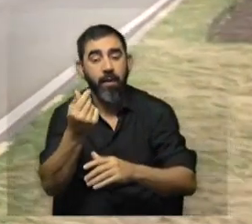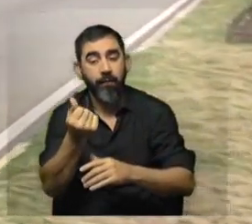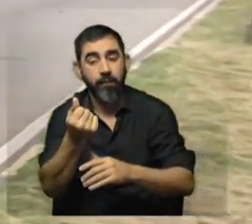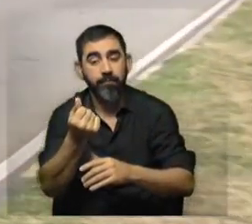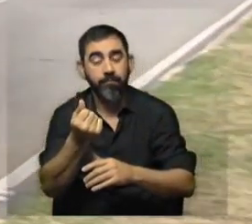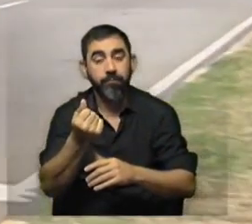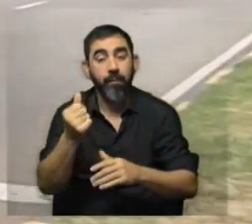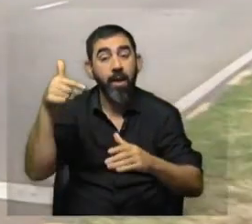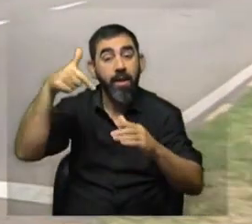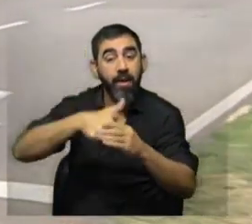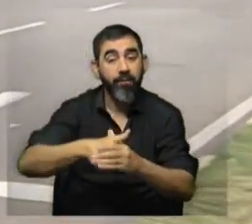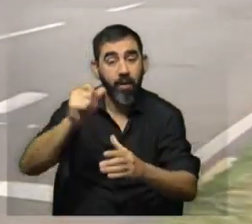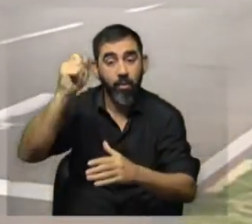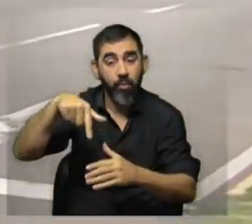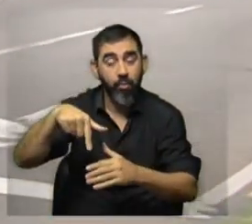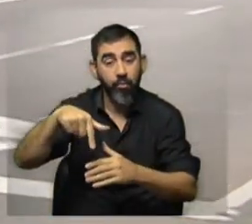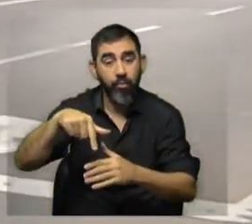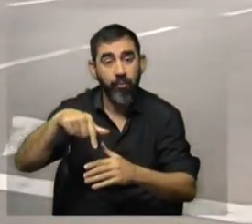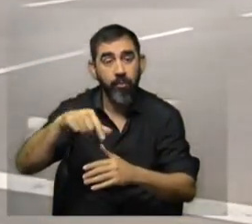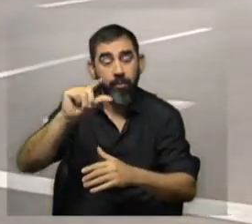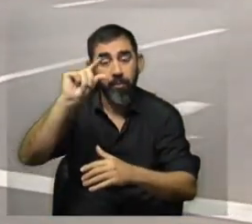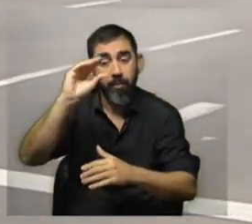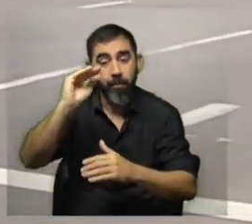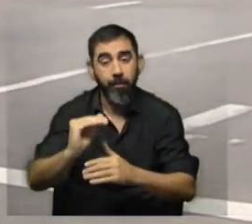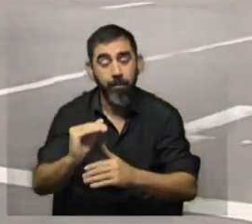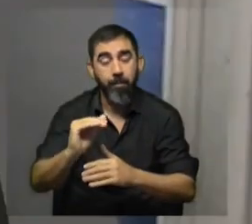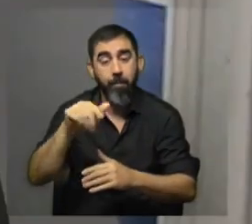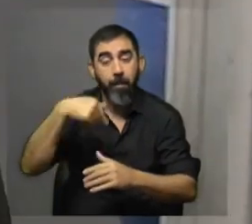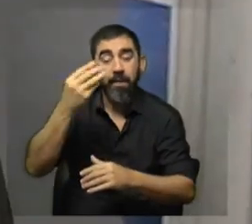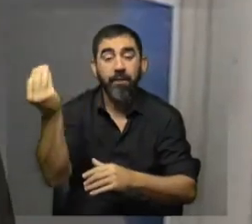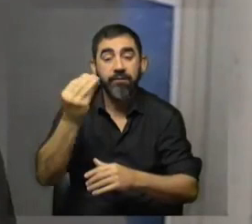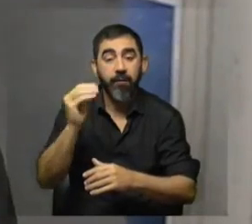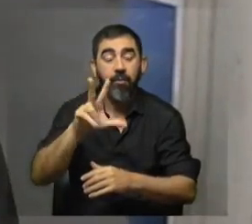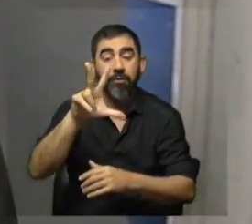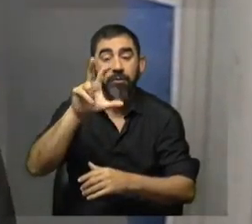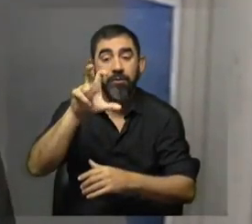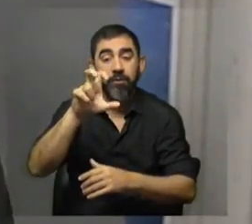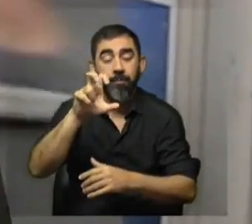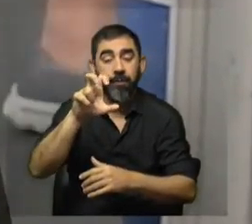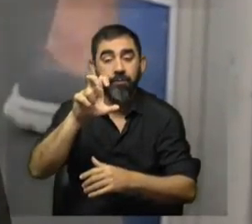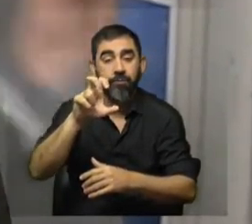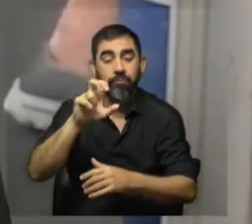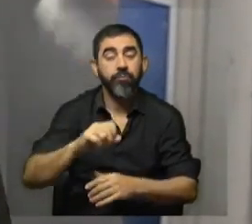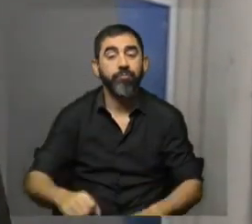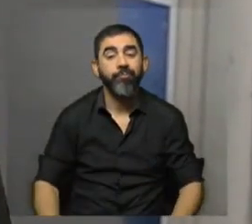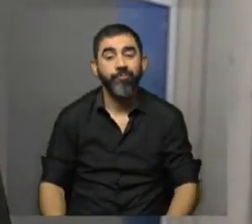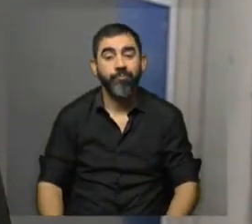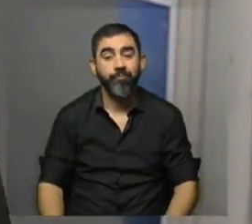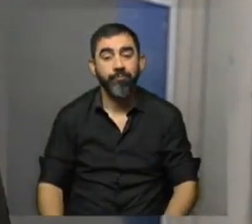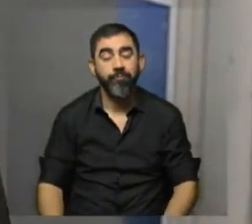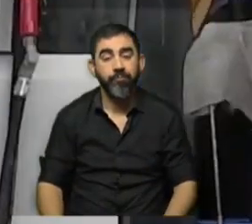El precio de la nafta, una buena noticia, va a bajar mañana sábado, este primero de octubre, por segunda vez en lo que va de